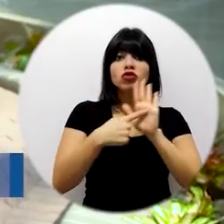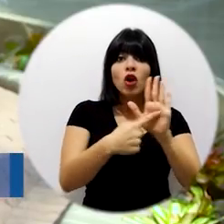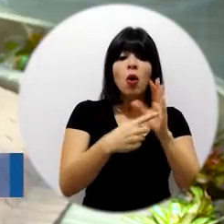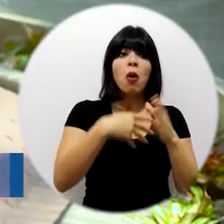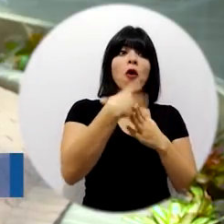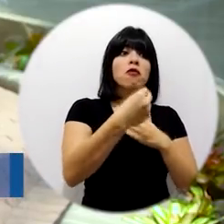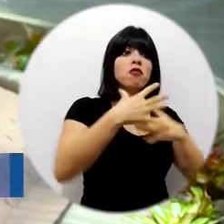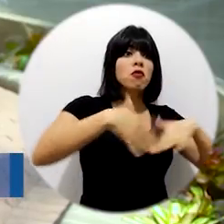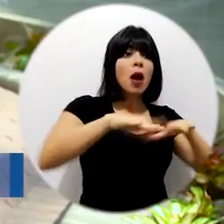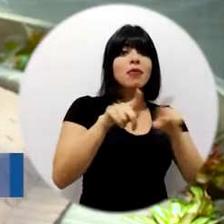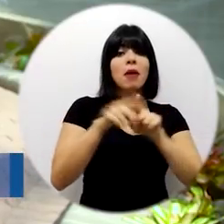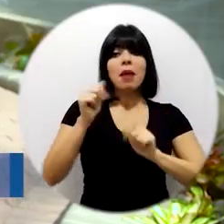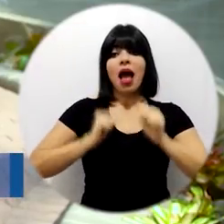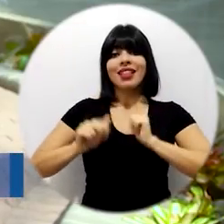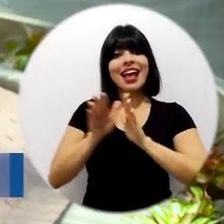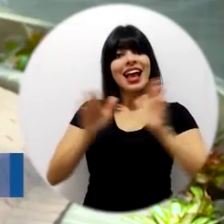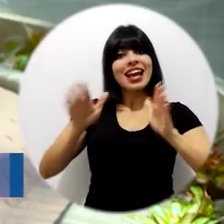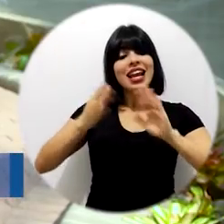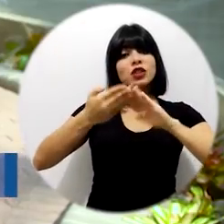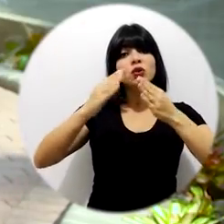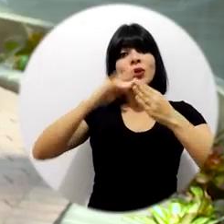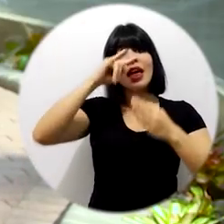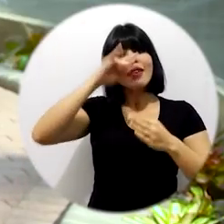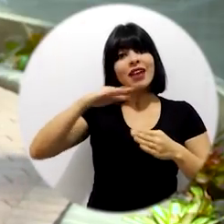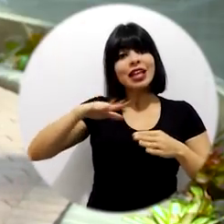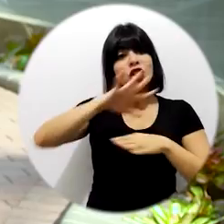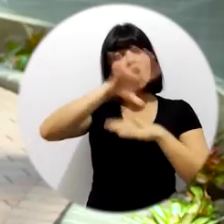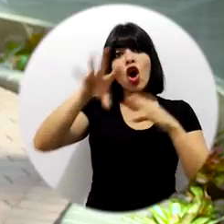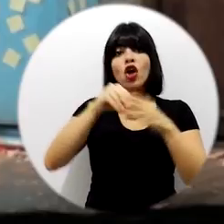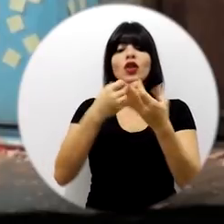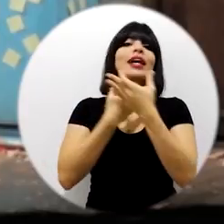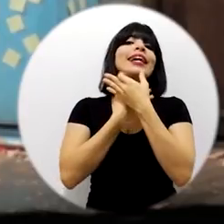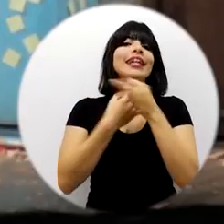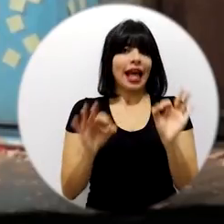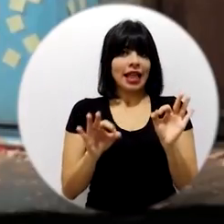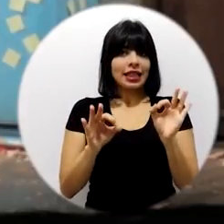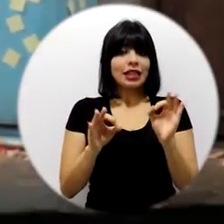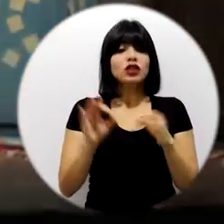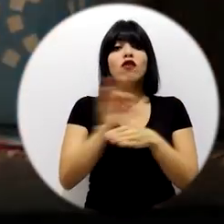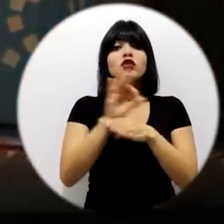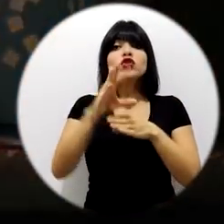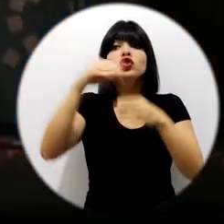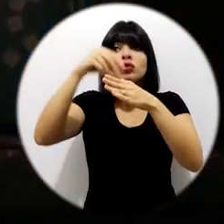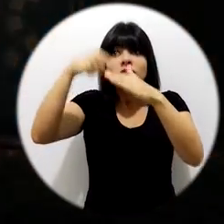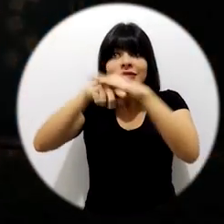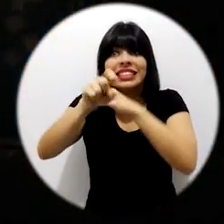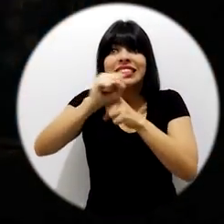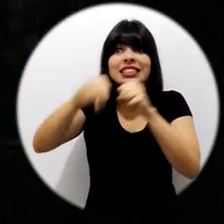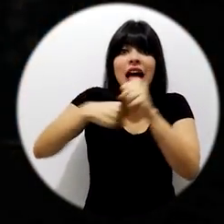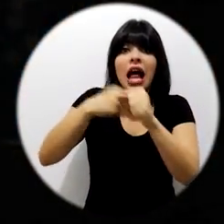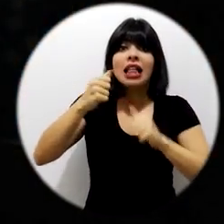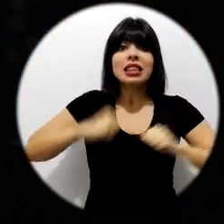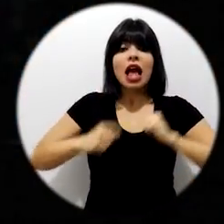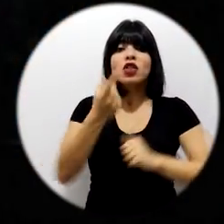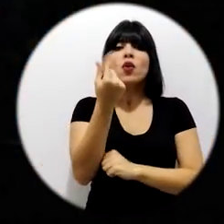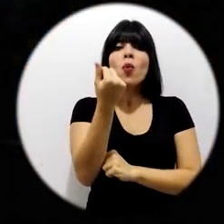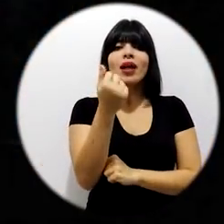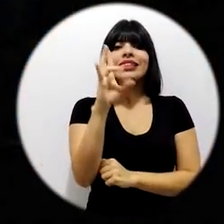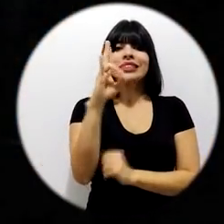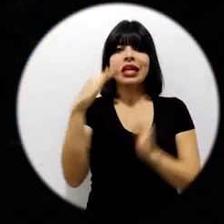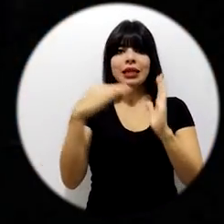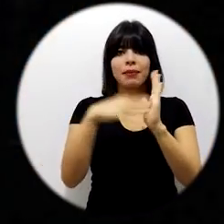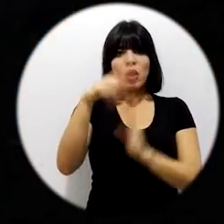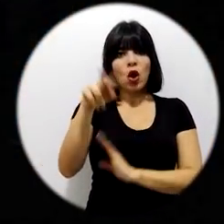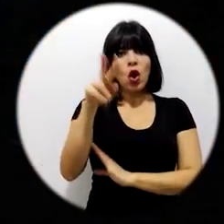al aire libre como las actividades generales de la ciudad infantil, son gratuitas y las funciones en las salas y teatros tendrán un valor de 7 mil